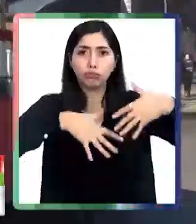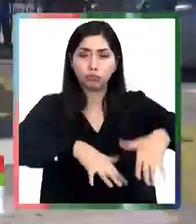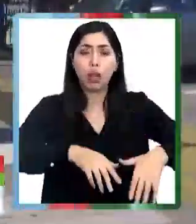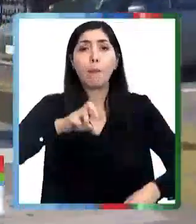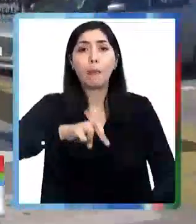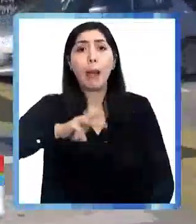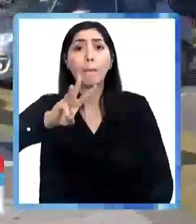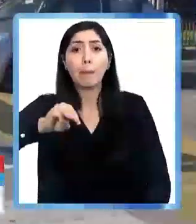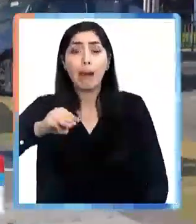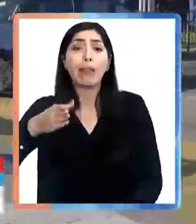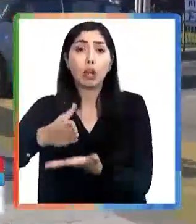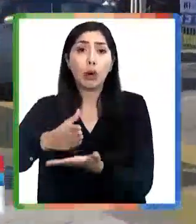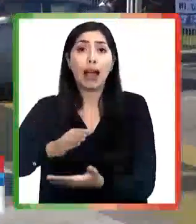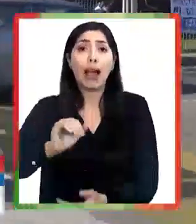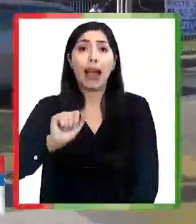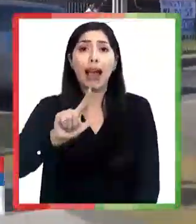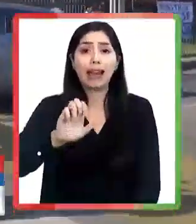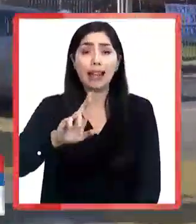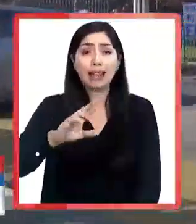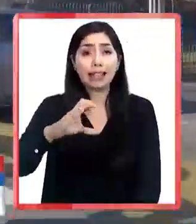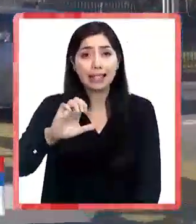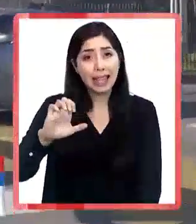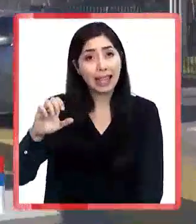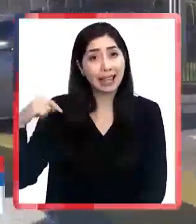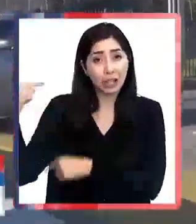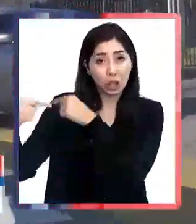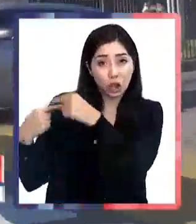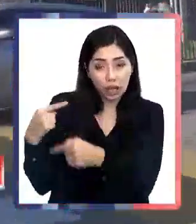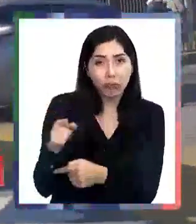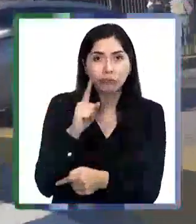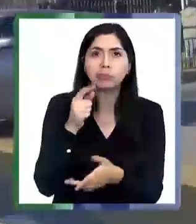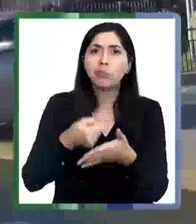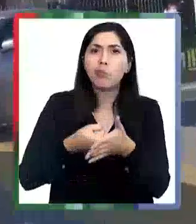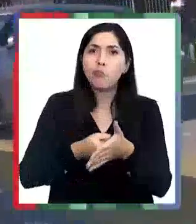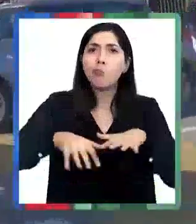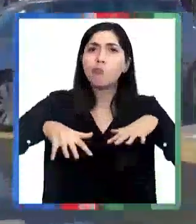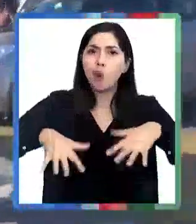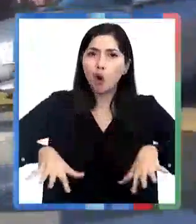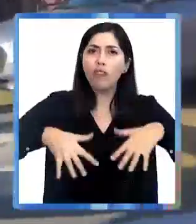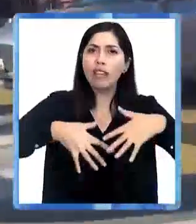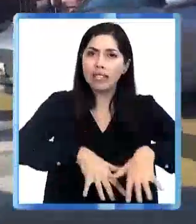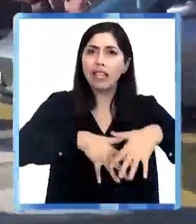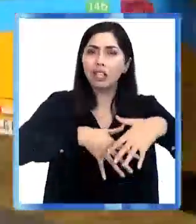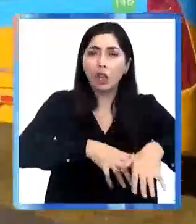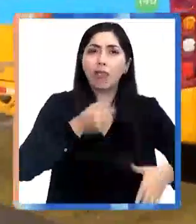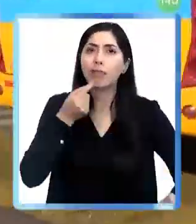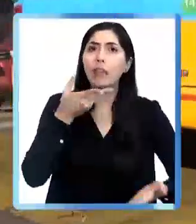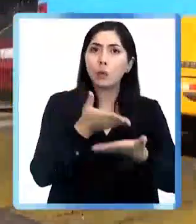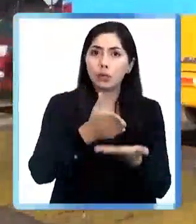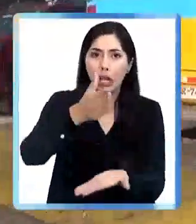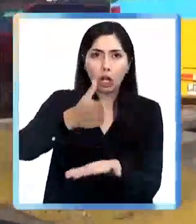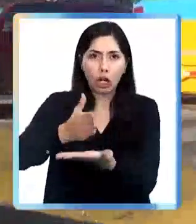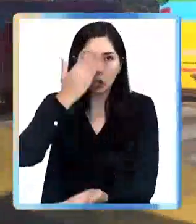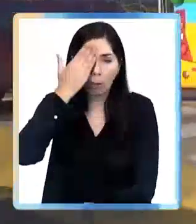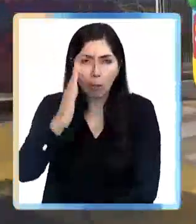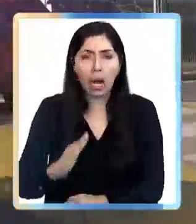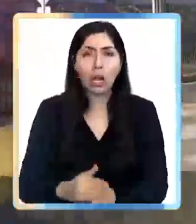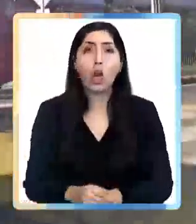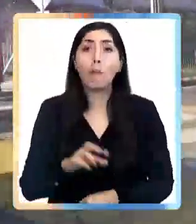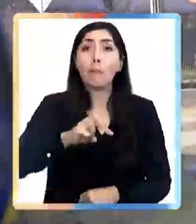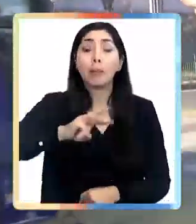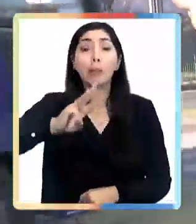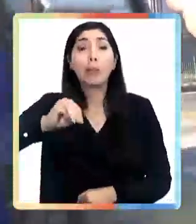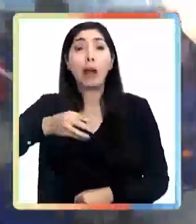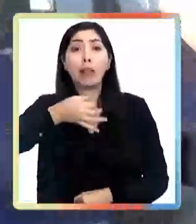la Escuela Alerce Histórico iniciaron un proceso de movilización producto del estado en el que denuncian está el establecimiento. Los apoderados